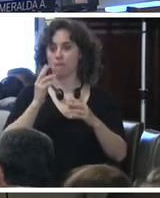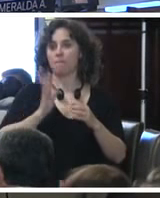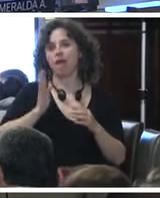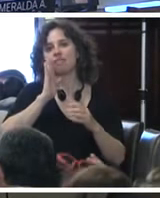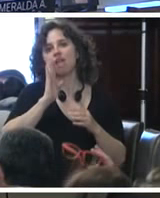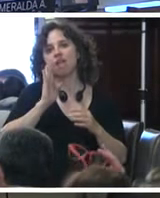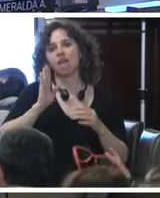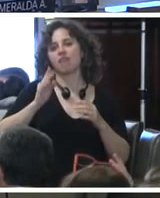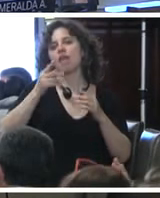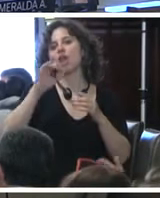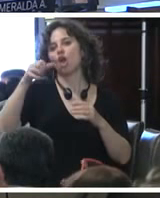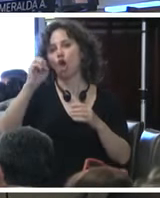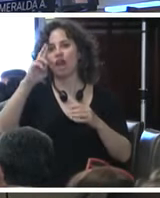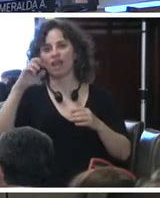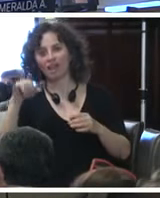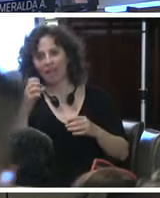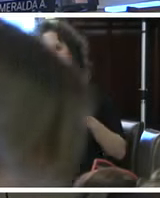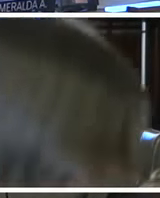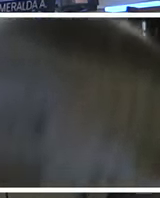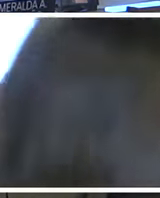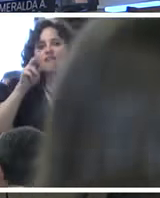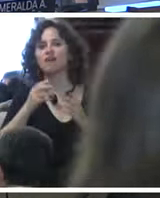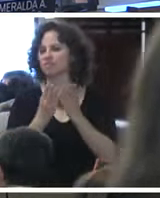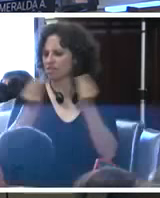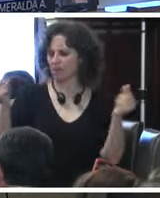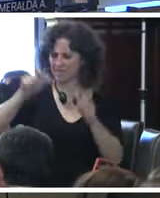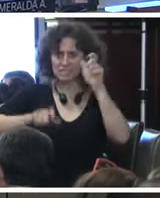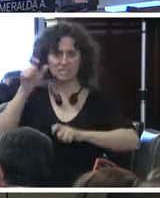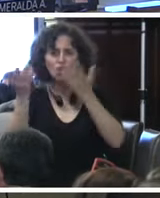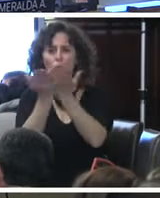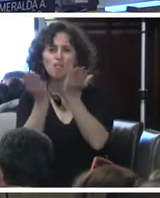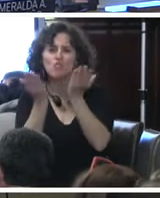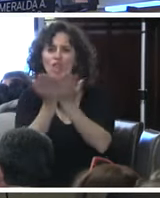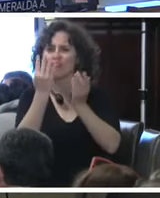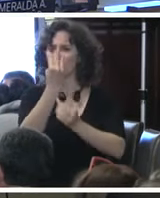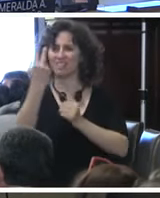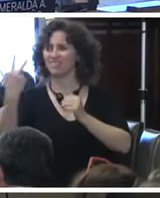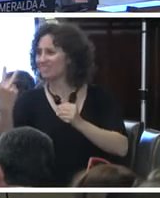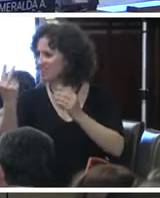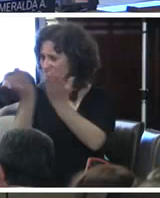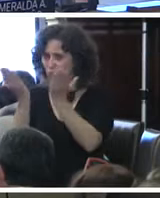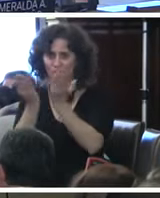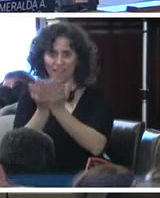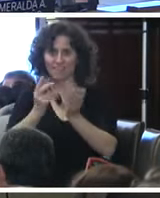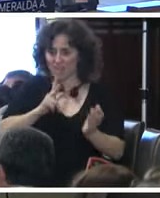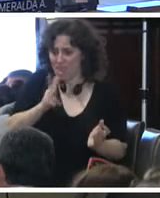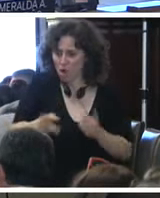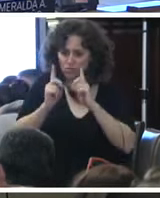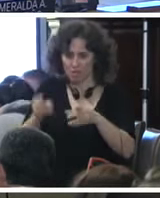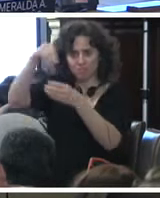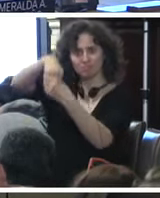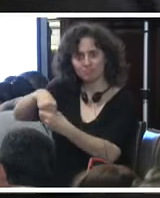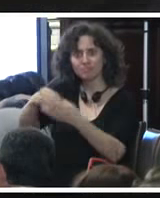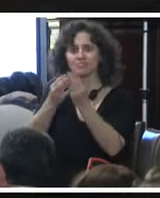Nava, desaparecido de los 43 estudiantes, desaparecido de